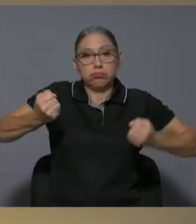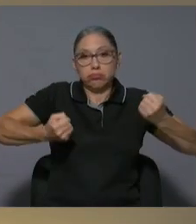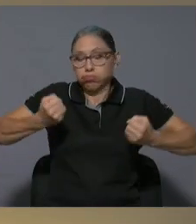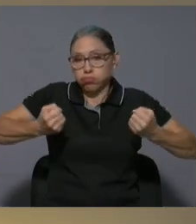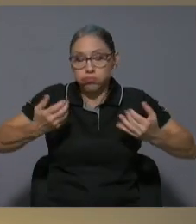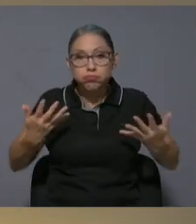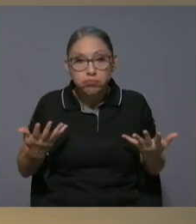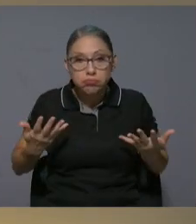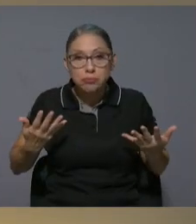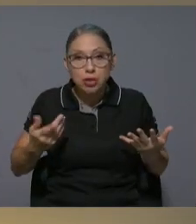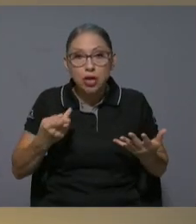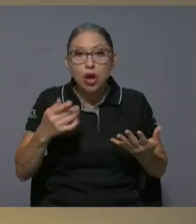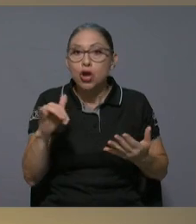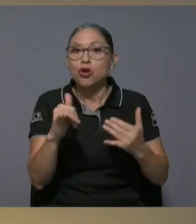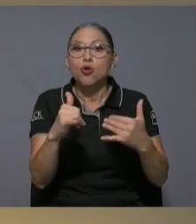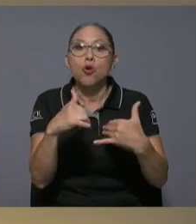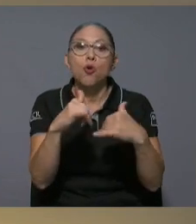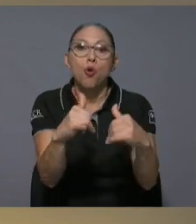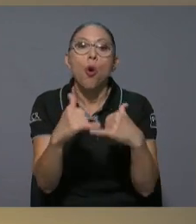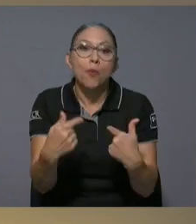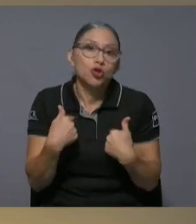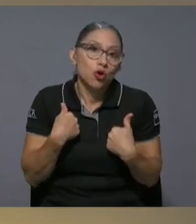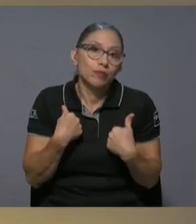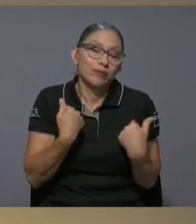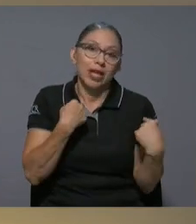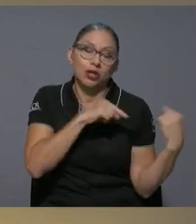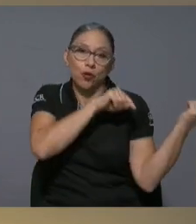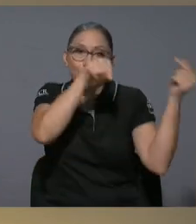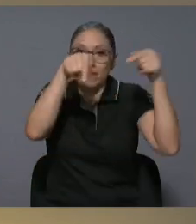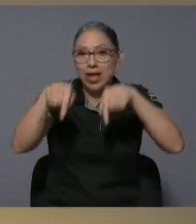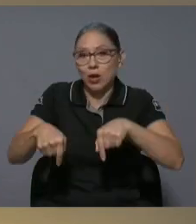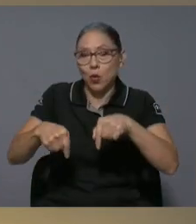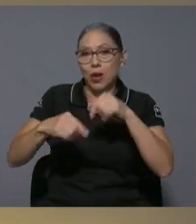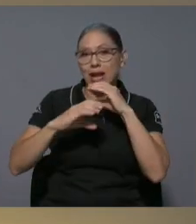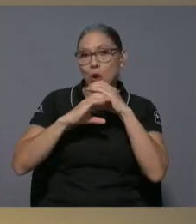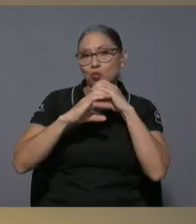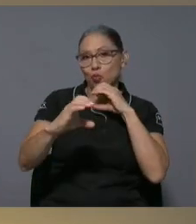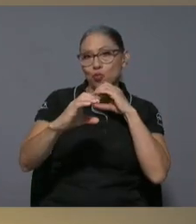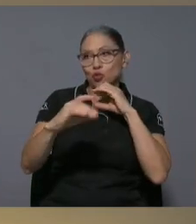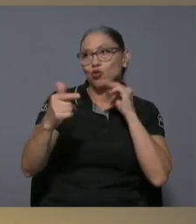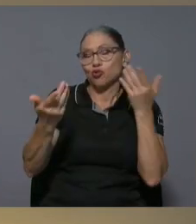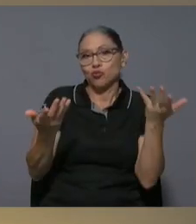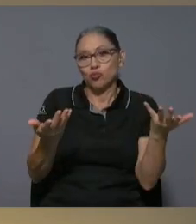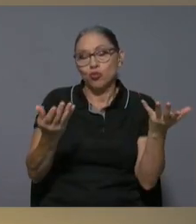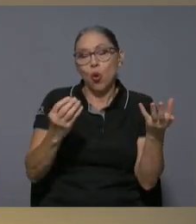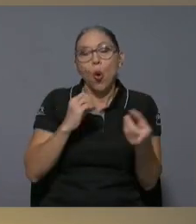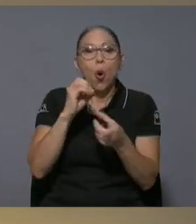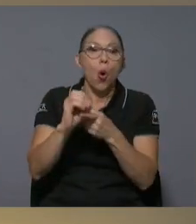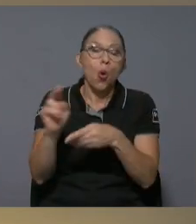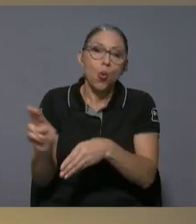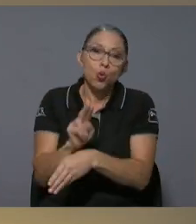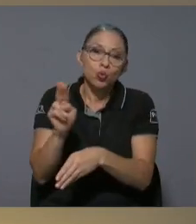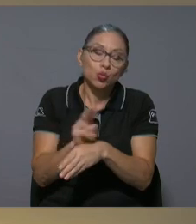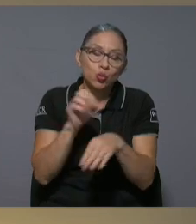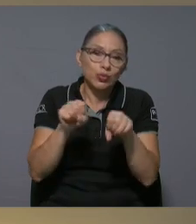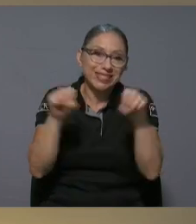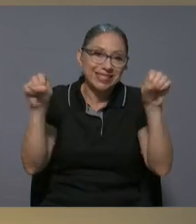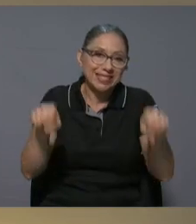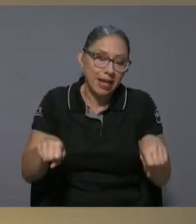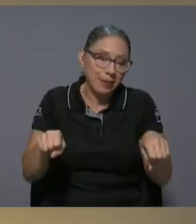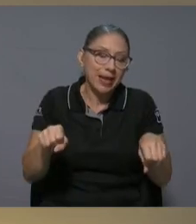y hacen como yo que vengo en el autobús que viene a la universidad o uso los sistemas